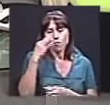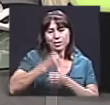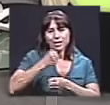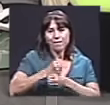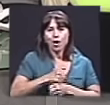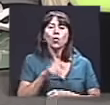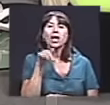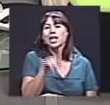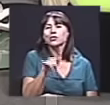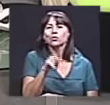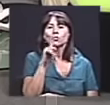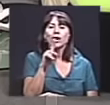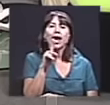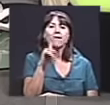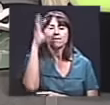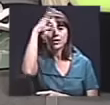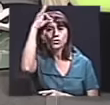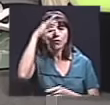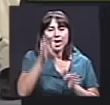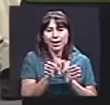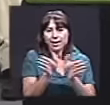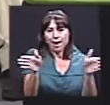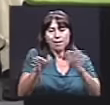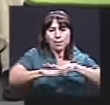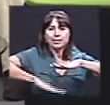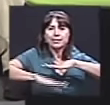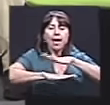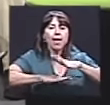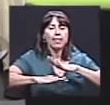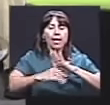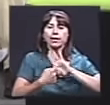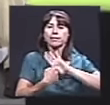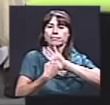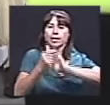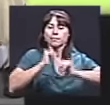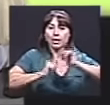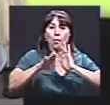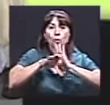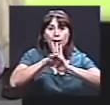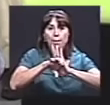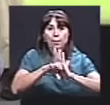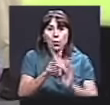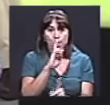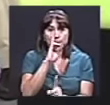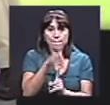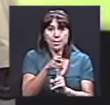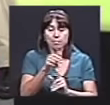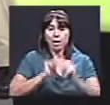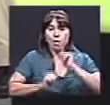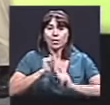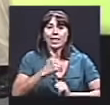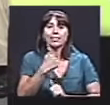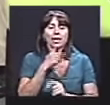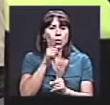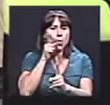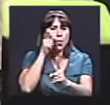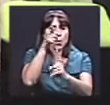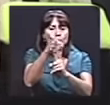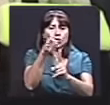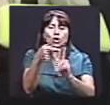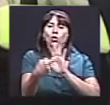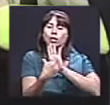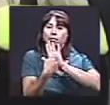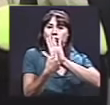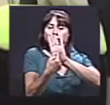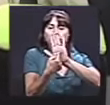filosofía general basada en el espectáculo. Por ejemplo, la propia obra tiene un propósito de espectáculo